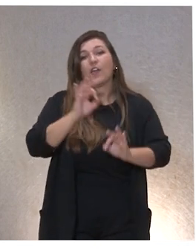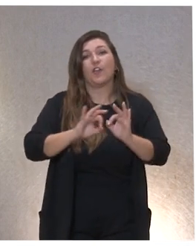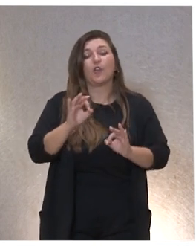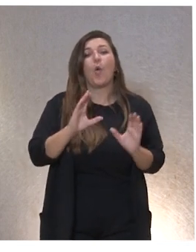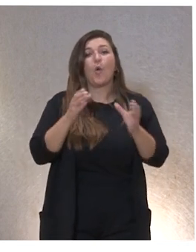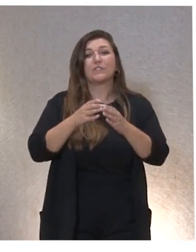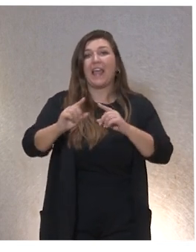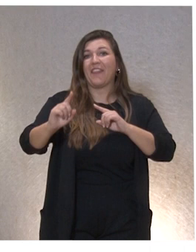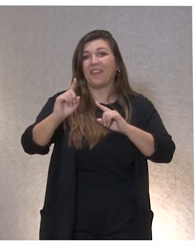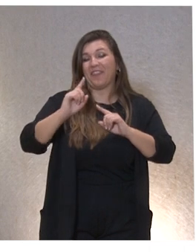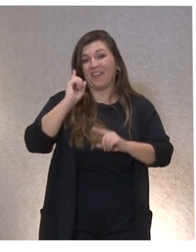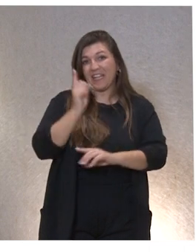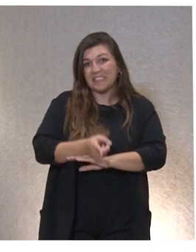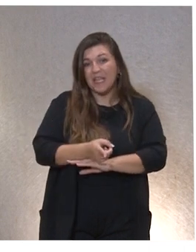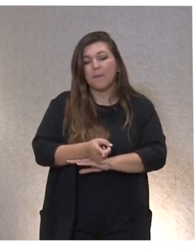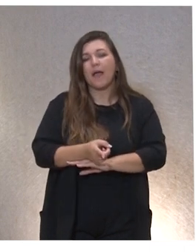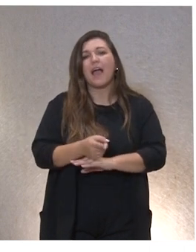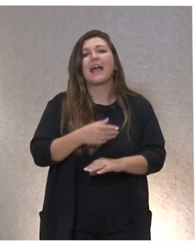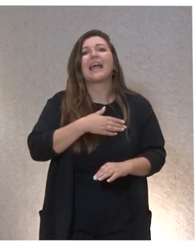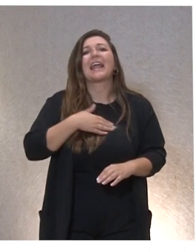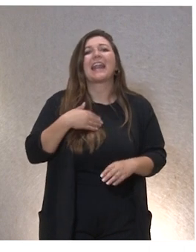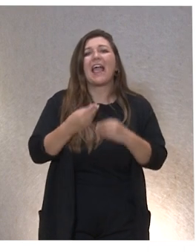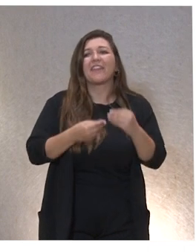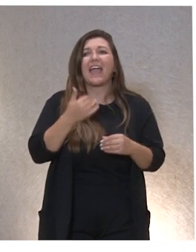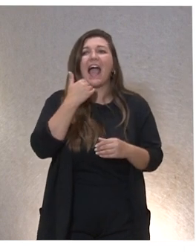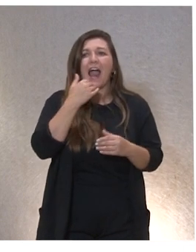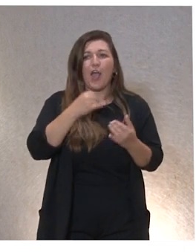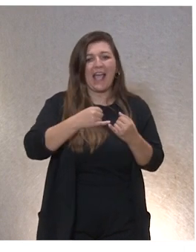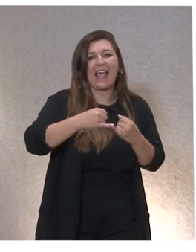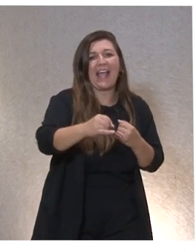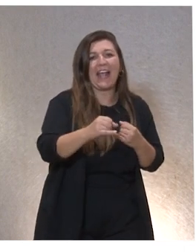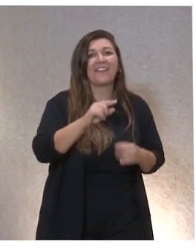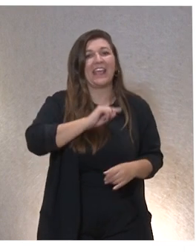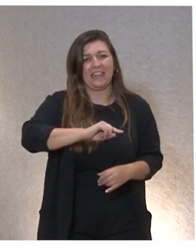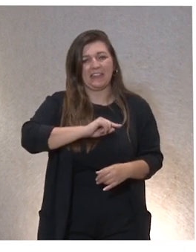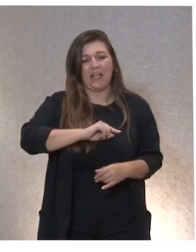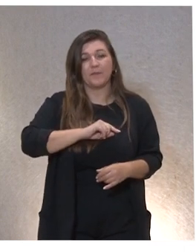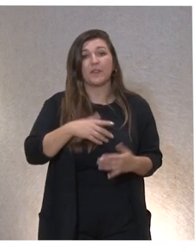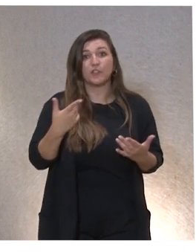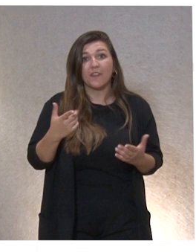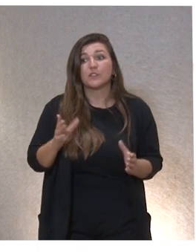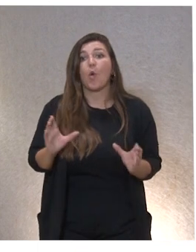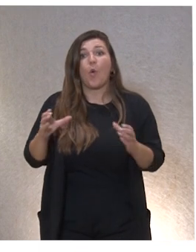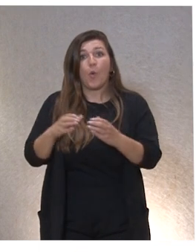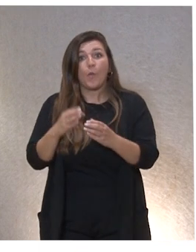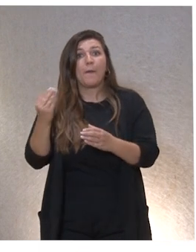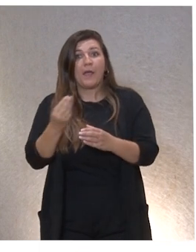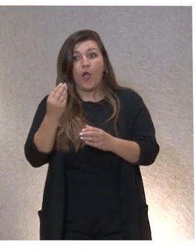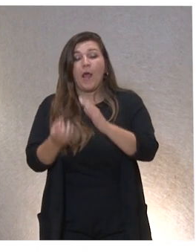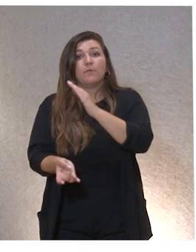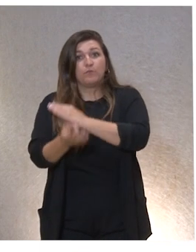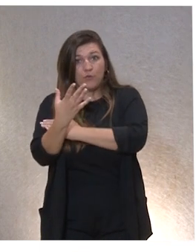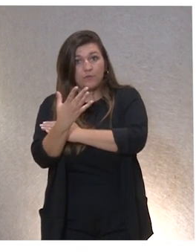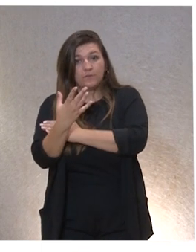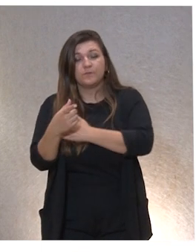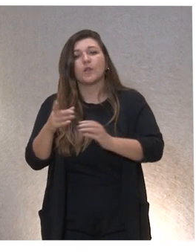la gerencia apostaron porque de verdad teníamos que hacer algo en el eje de ética. Y creamos este grupo de mejora, que es un